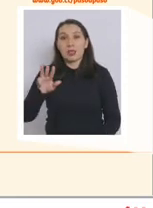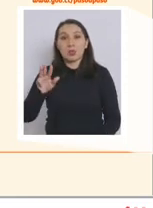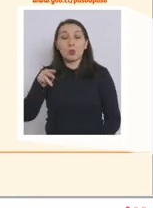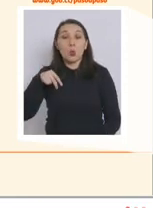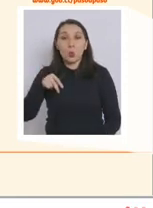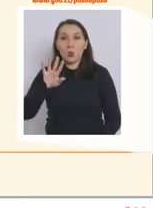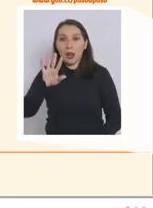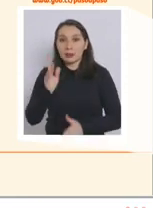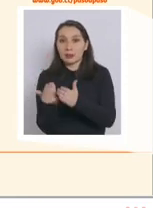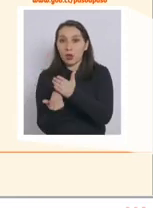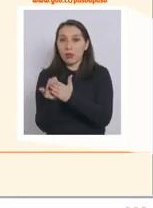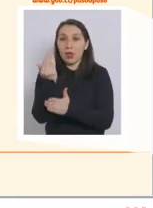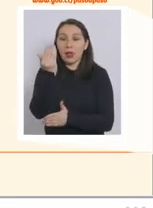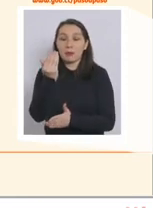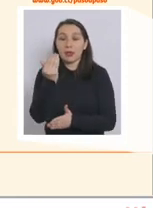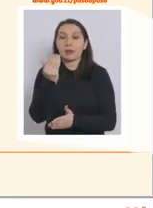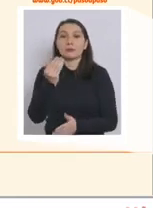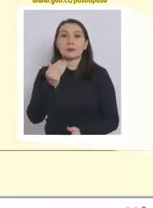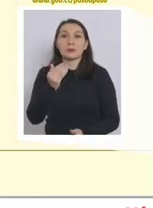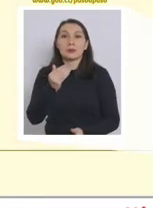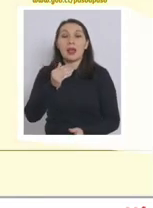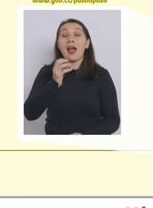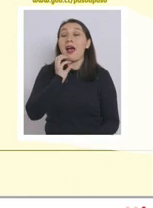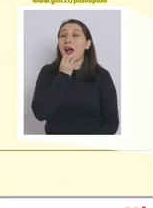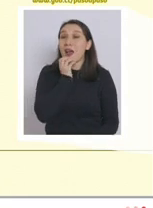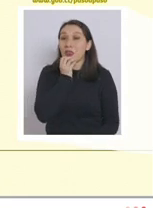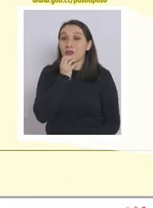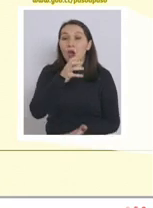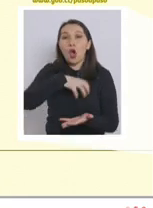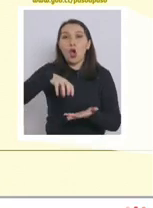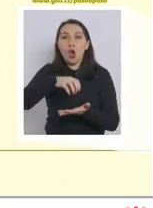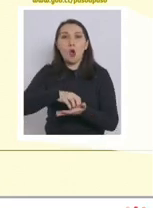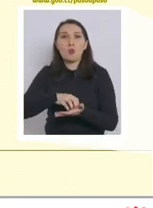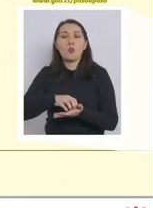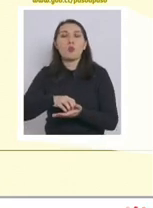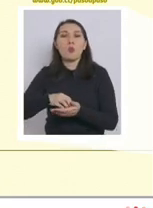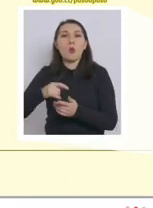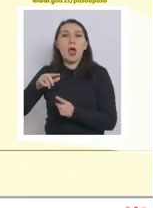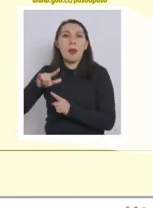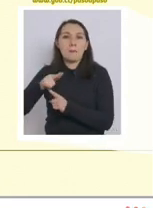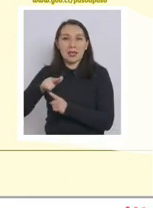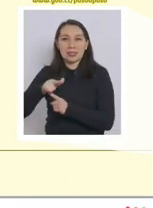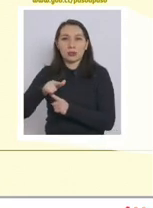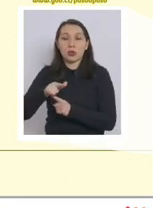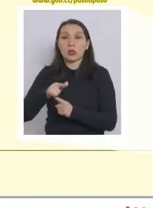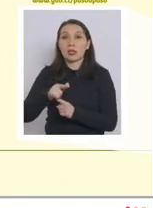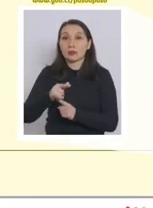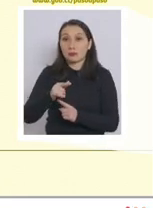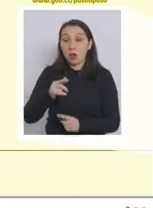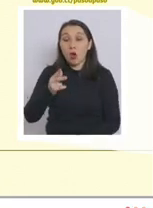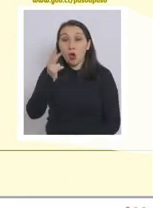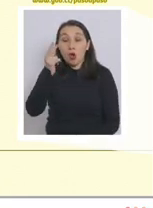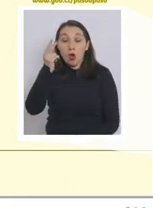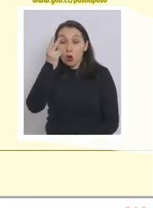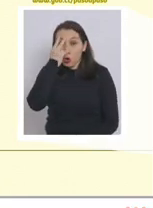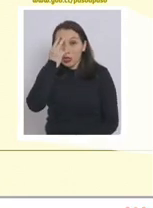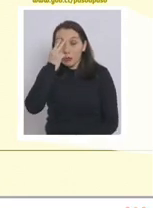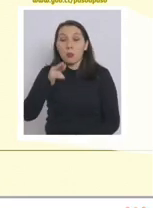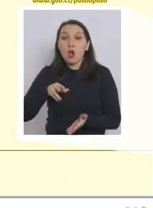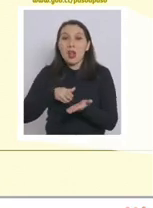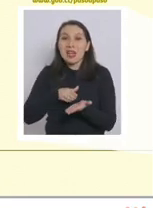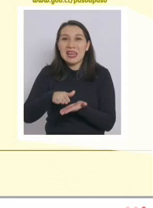junio a las 5 de la mañana en la región de Antofagasta, la comuna de Mejillones. En Coquimbo, Río Hurtado.